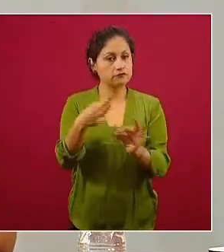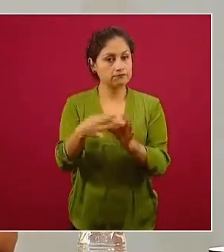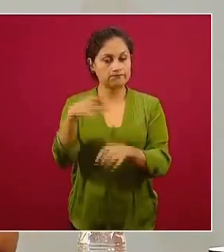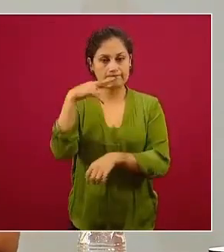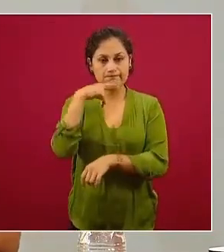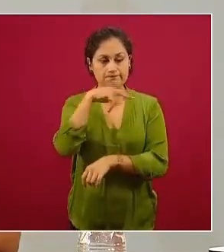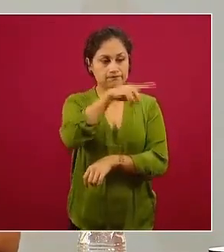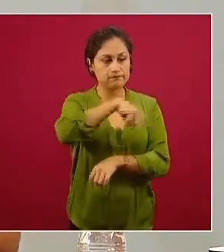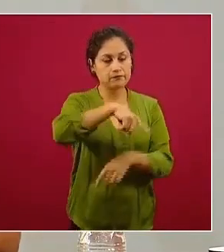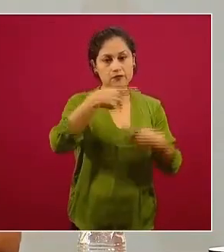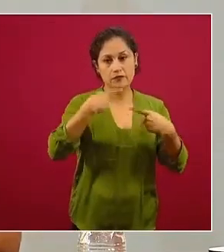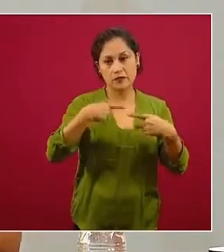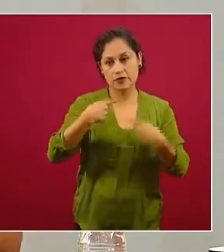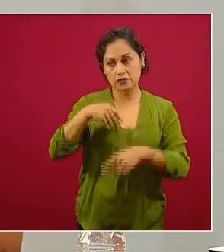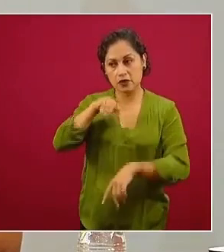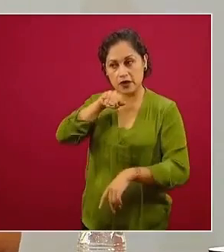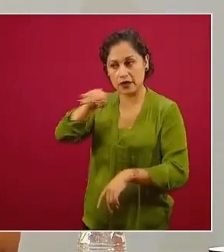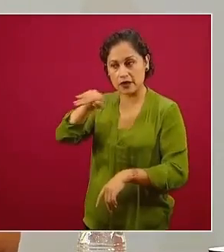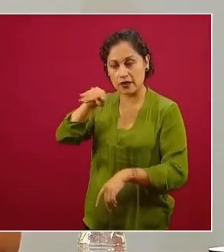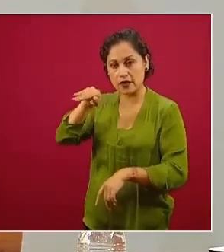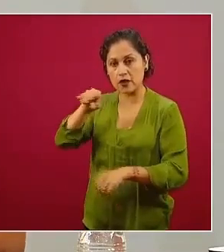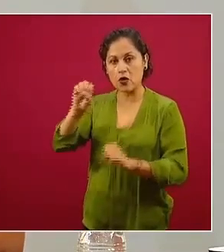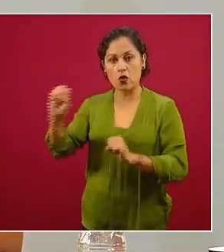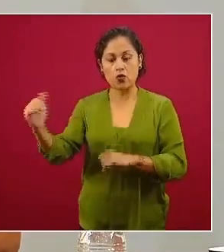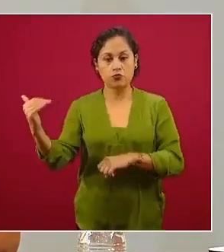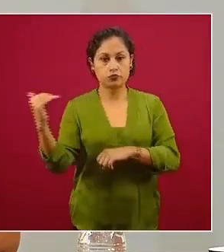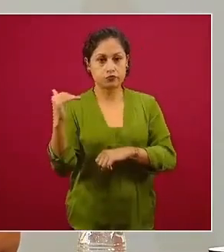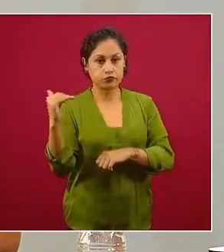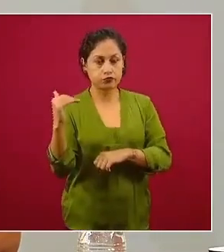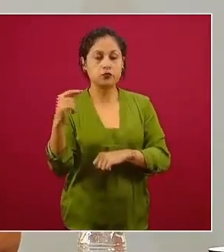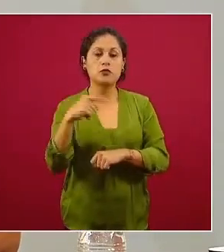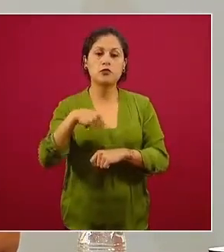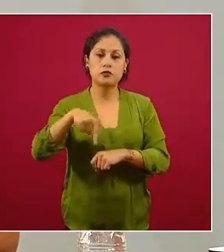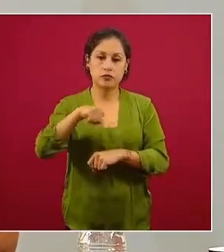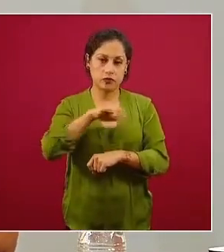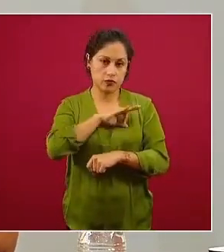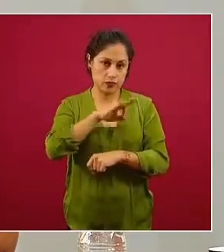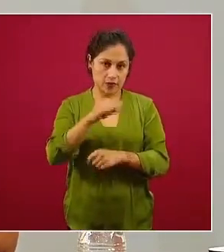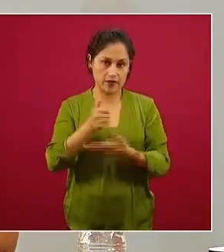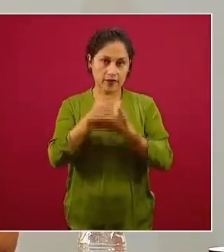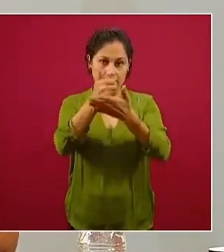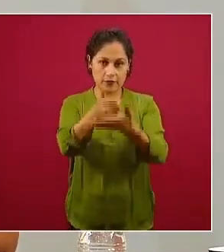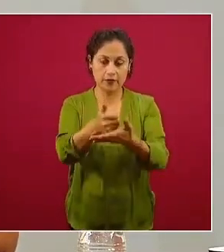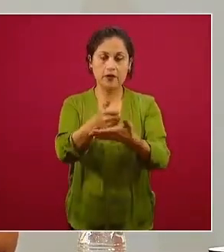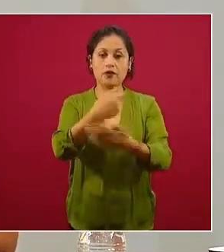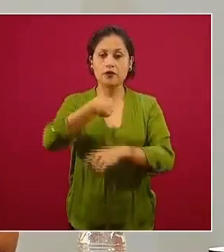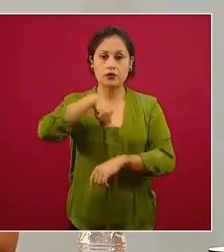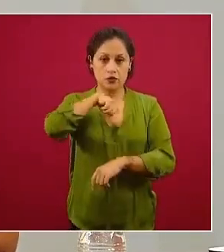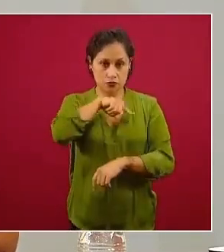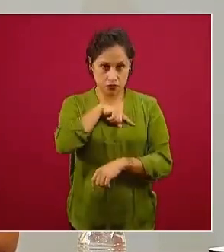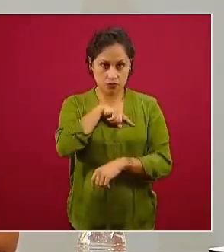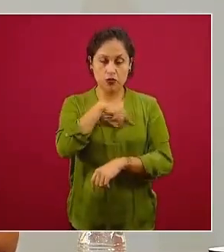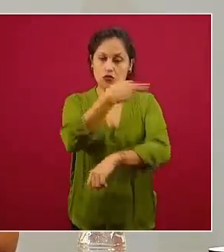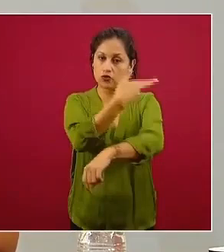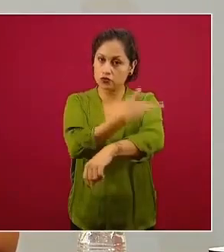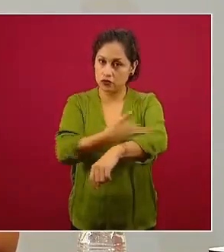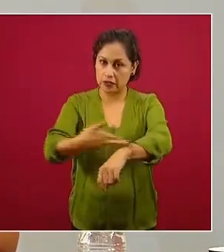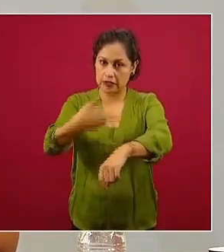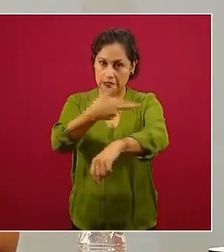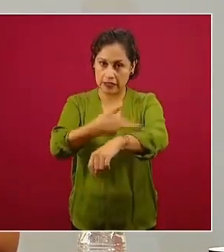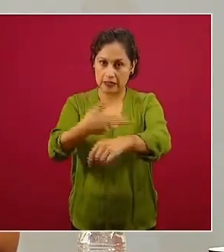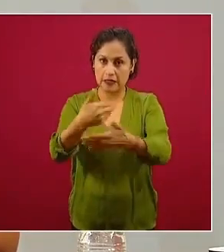de las cuales ellos nos piden. Hacemos peticiones, hacemos gestiones,